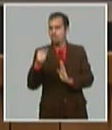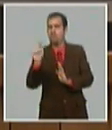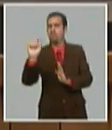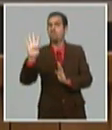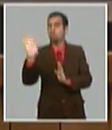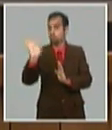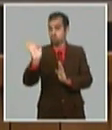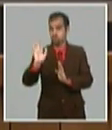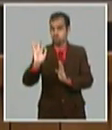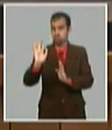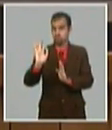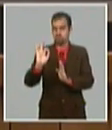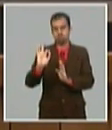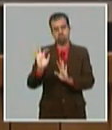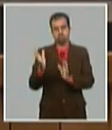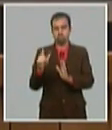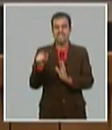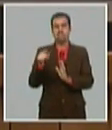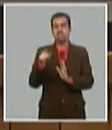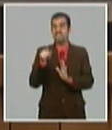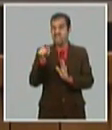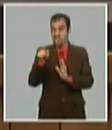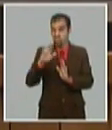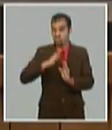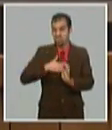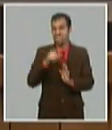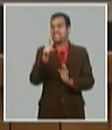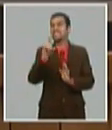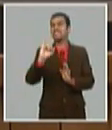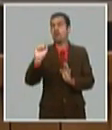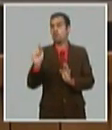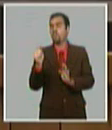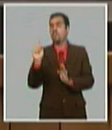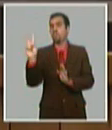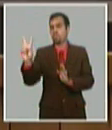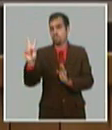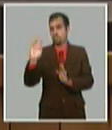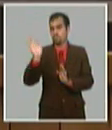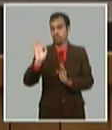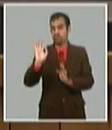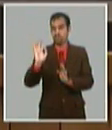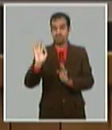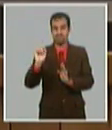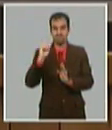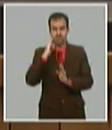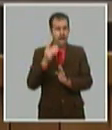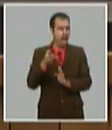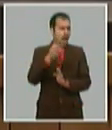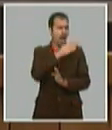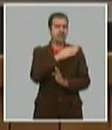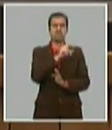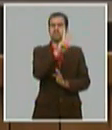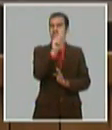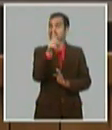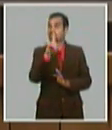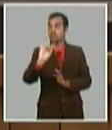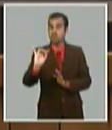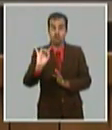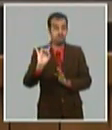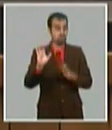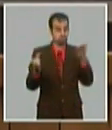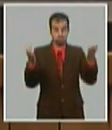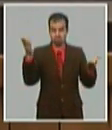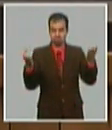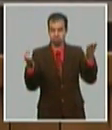es 16,2% inferior a la que alcanzamos en el 2019. O sea, que hay una gran